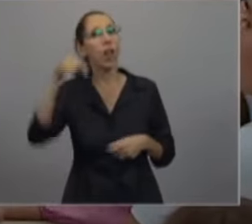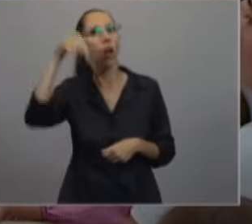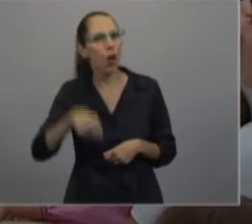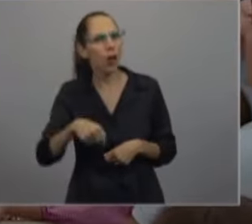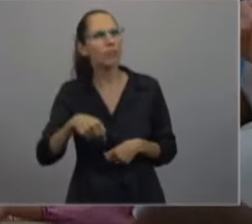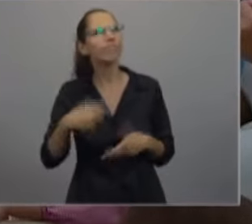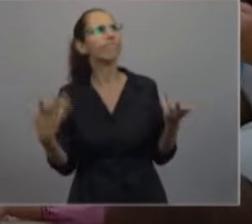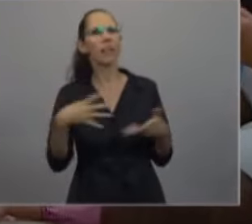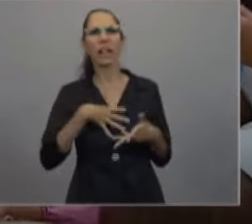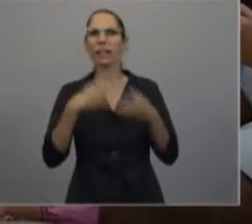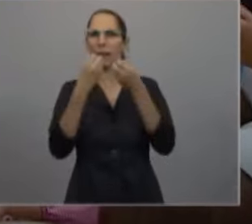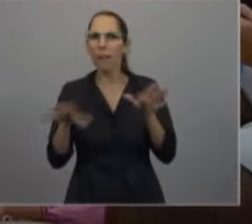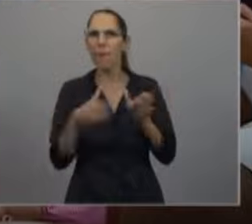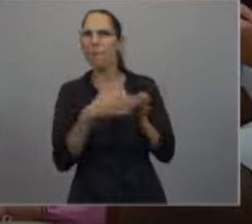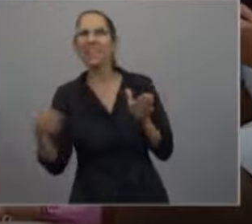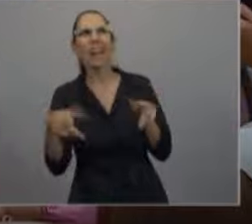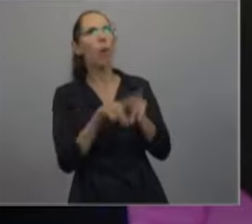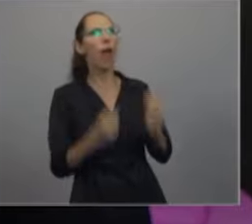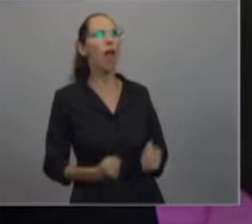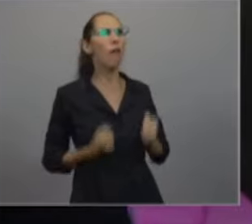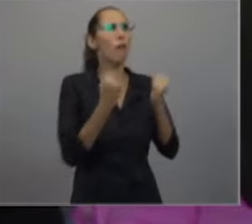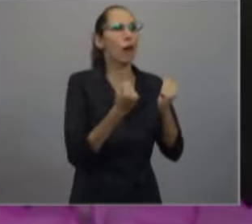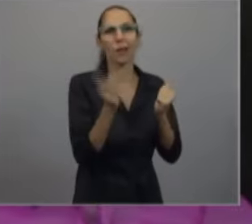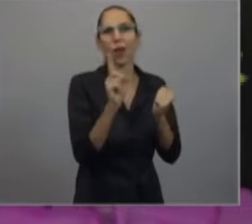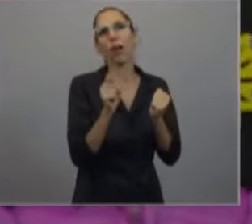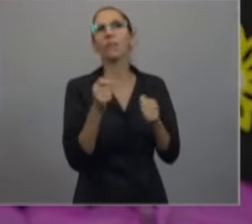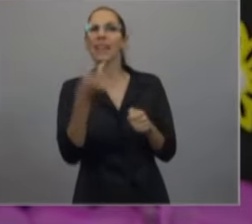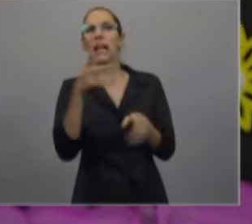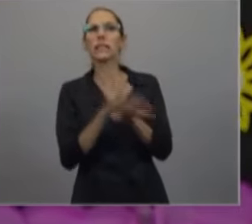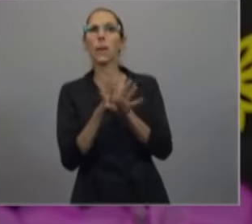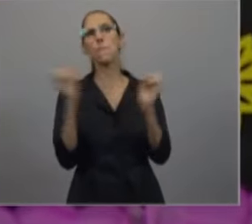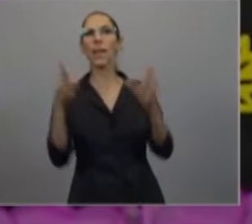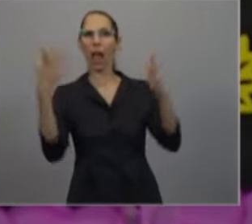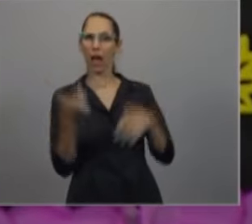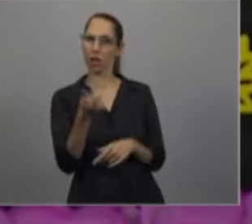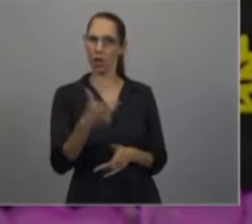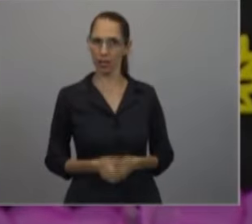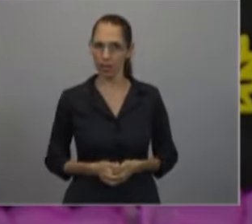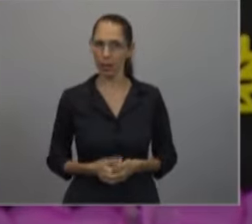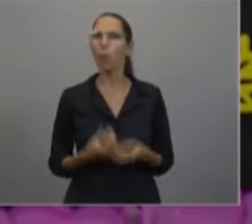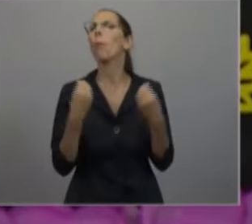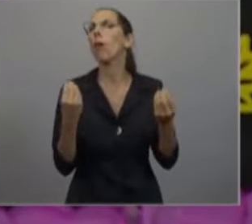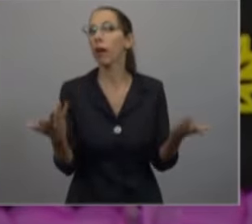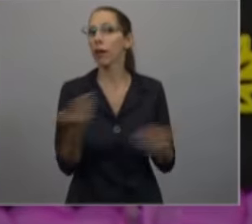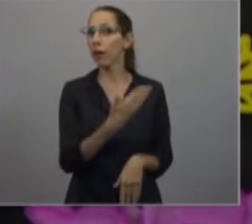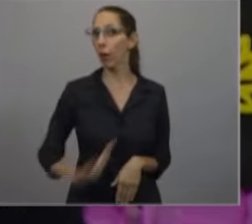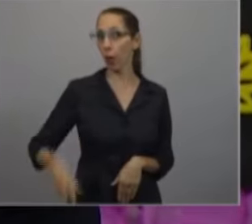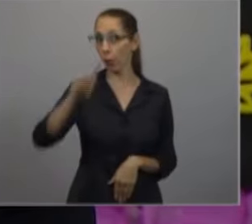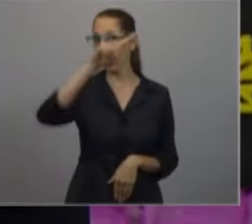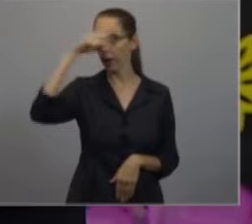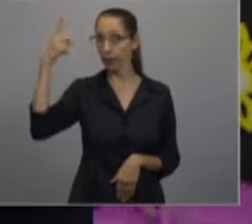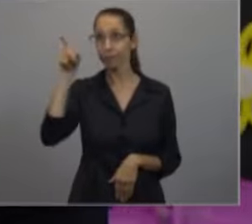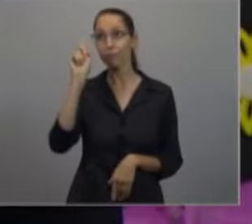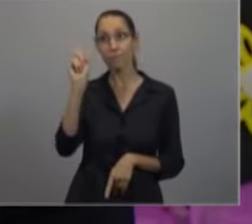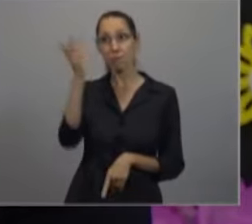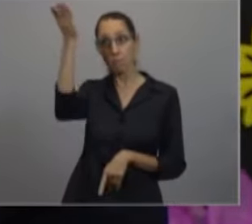las clases, más que esfuerzo, es una proeza, porque hay un gobierno nacional, el del Presidente de